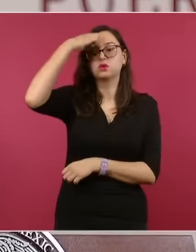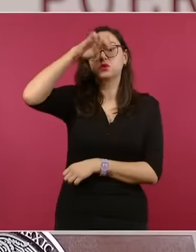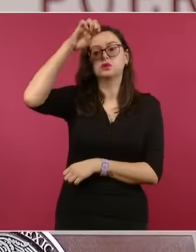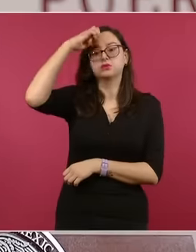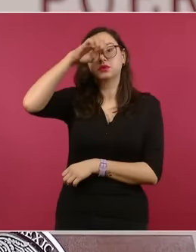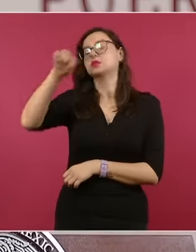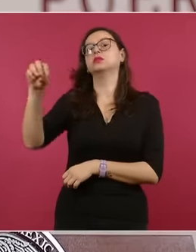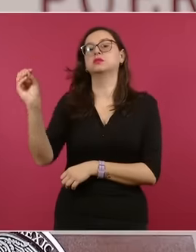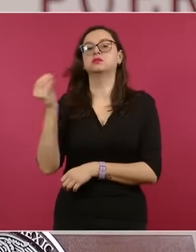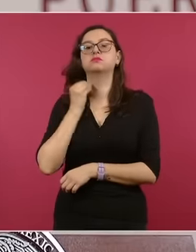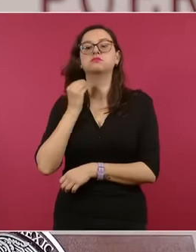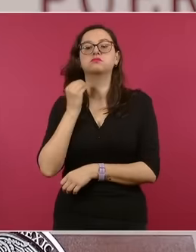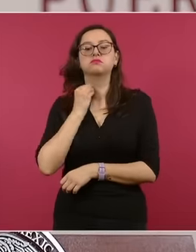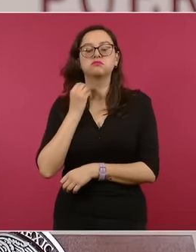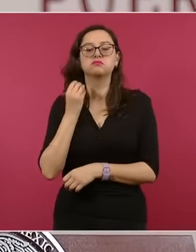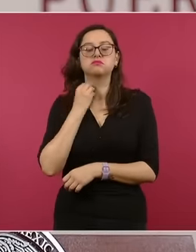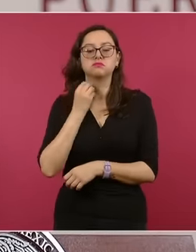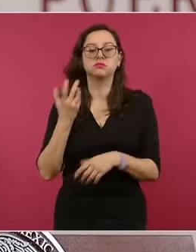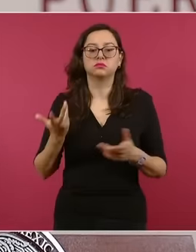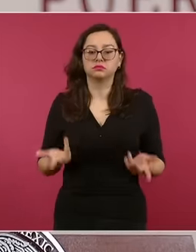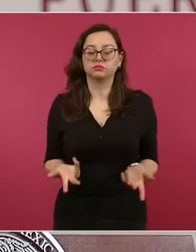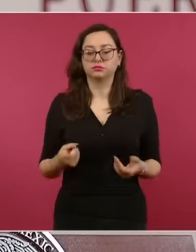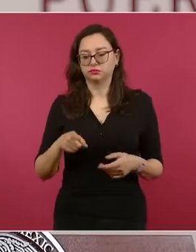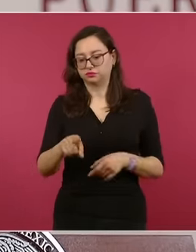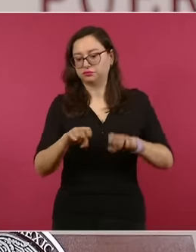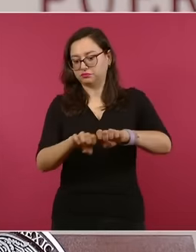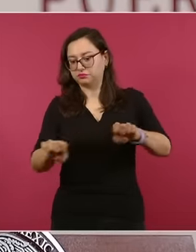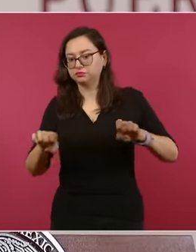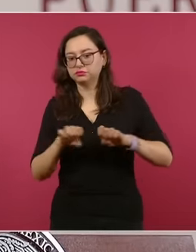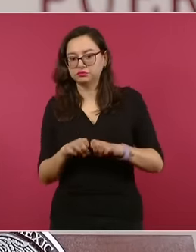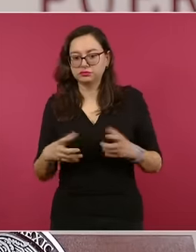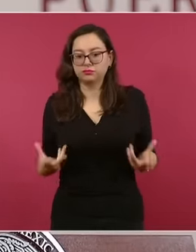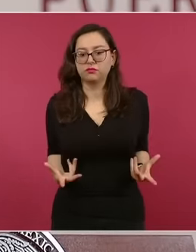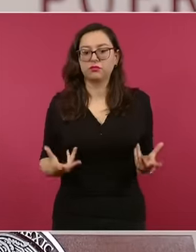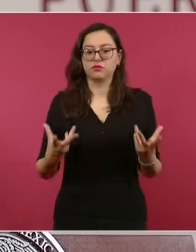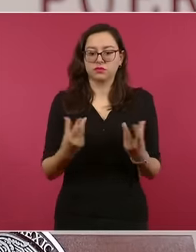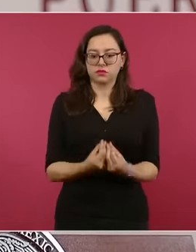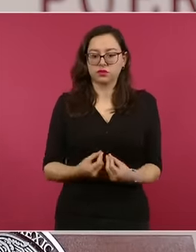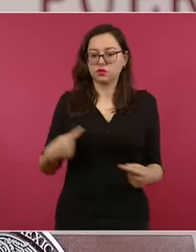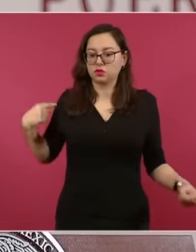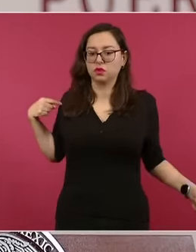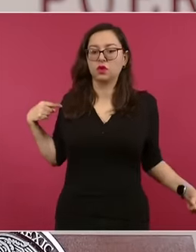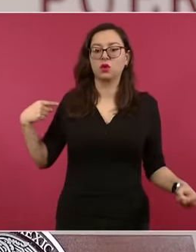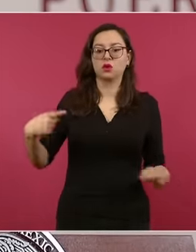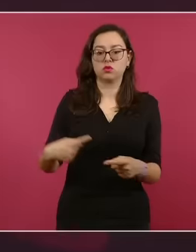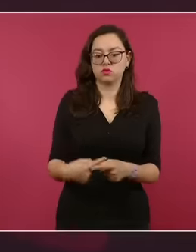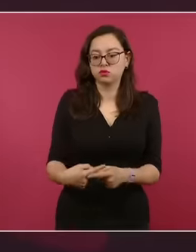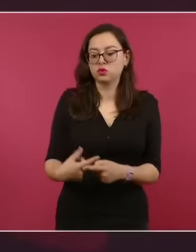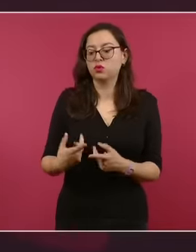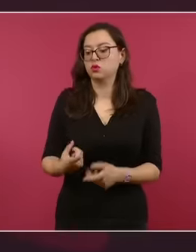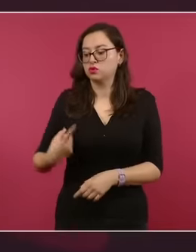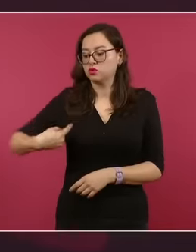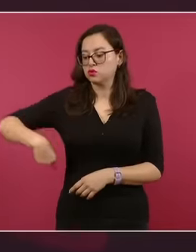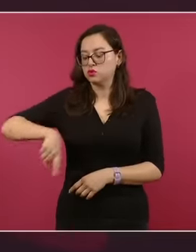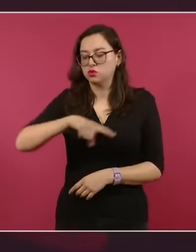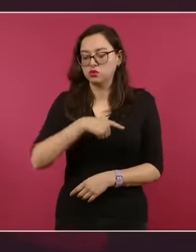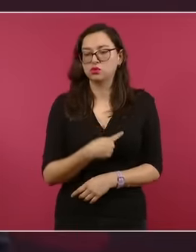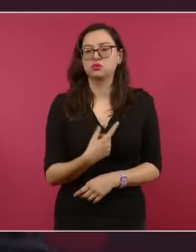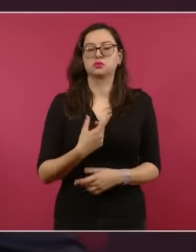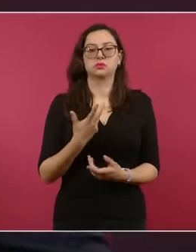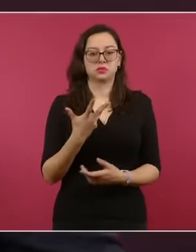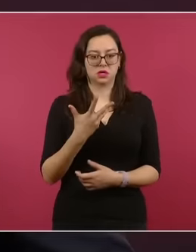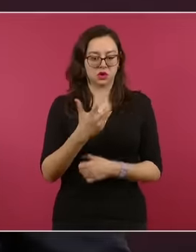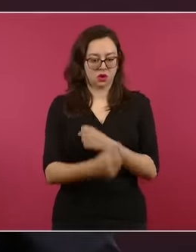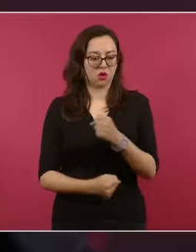destacar que en los últimos años nos hemos enfocado en la recuperación del patrimonio cultural, en la defensa del territorio nacional, en la